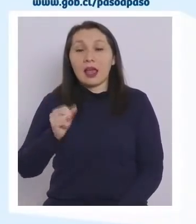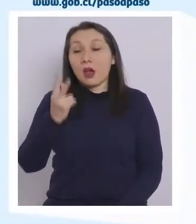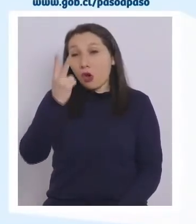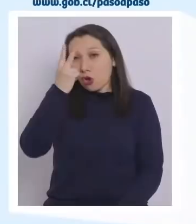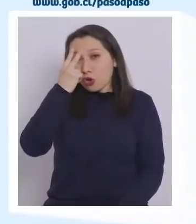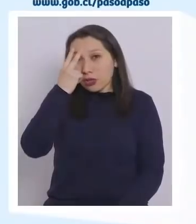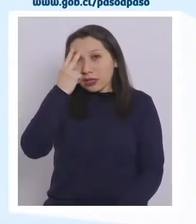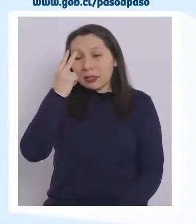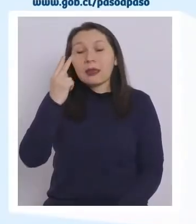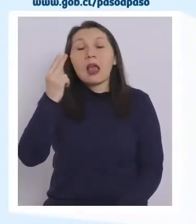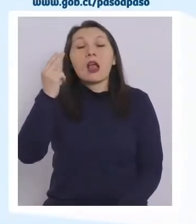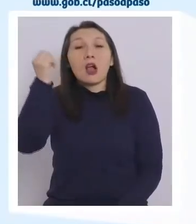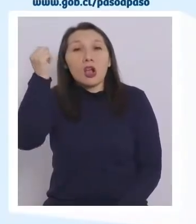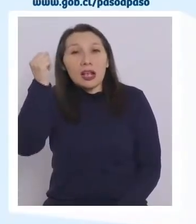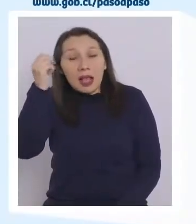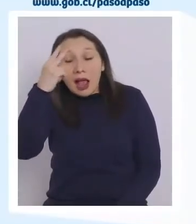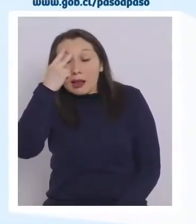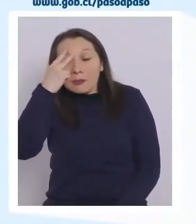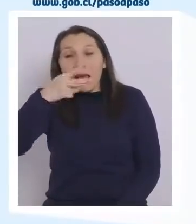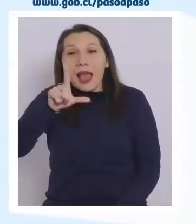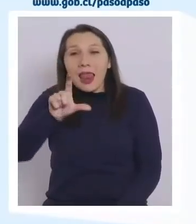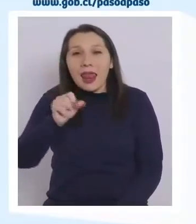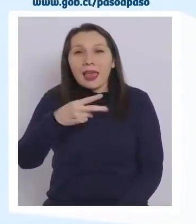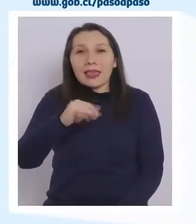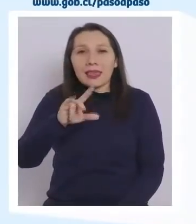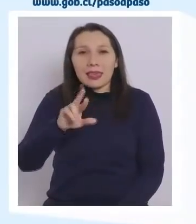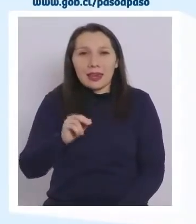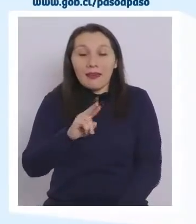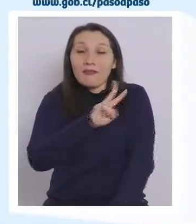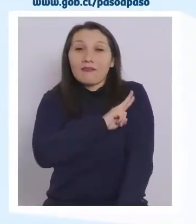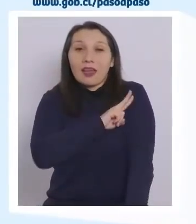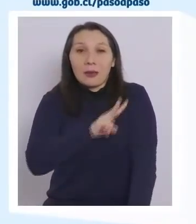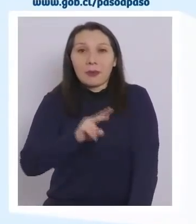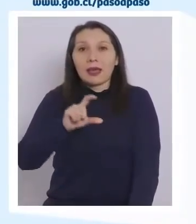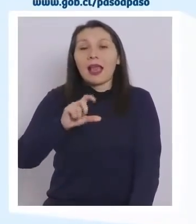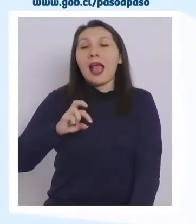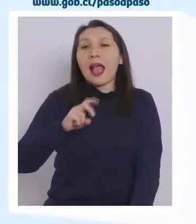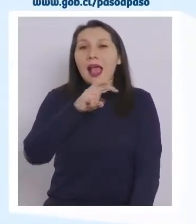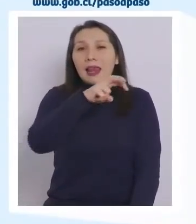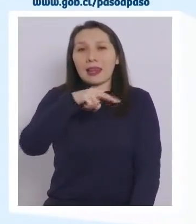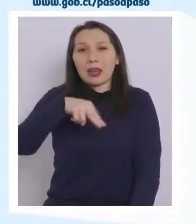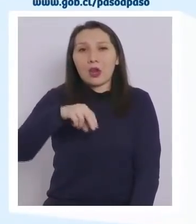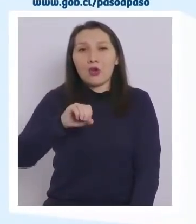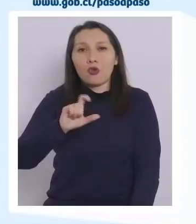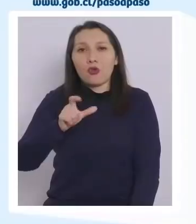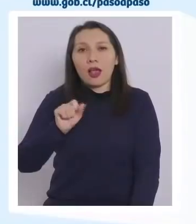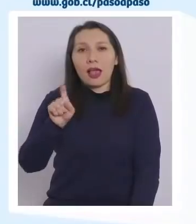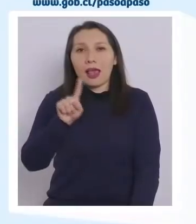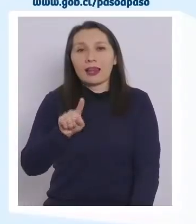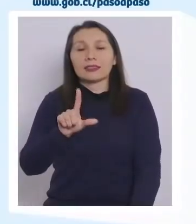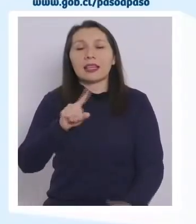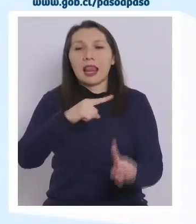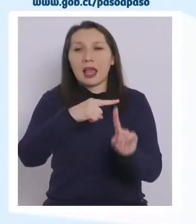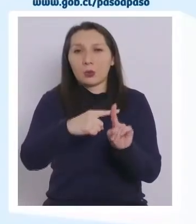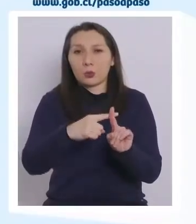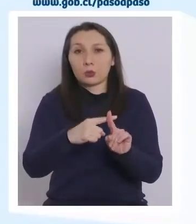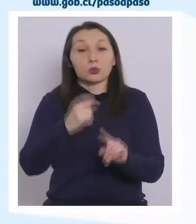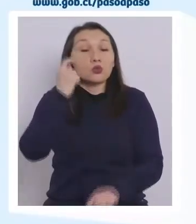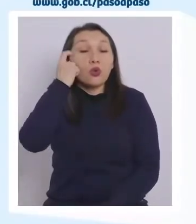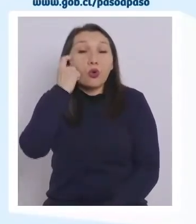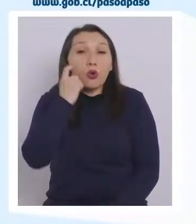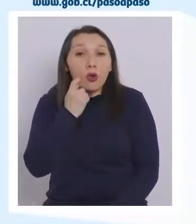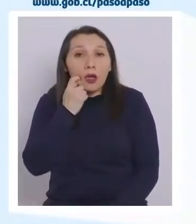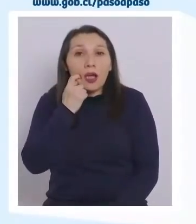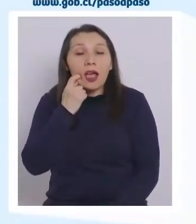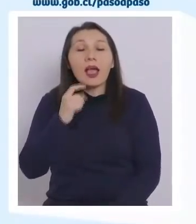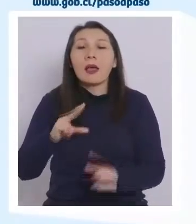Coquimbo, La Higuera. En la región de Valparaíso, Calera, Nogales y La Cruz. En la región de O'Higgins,